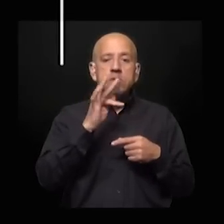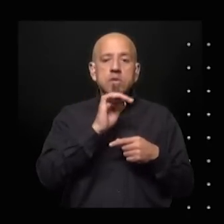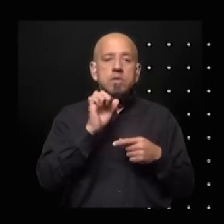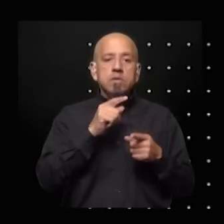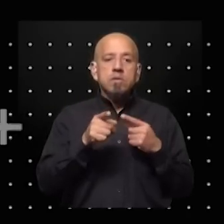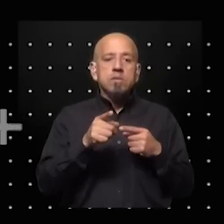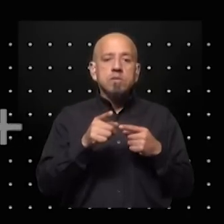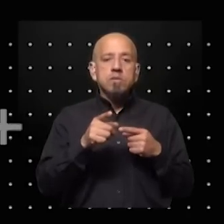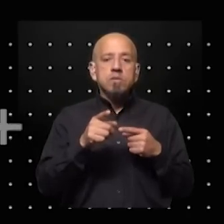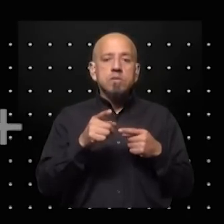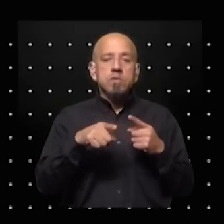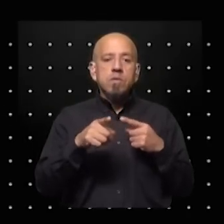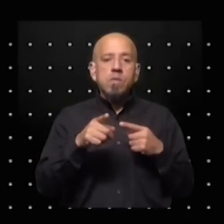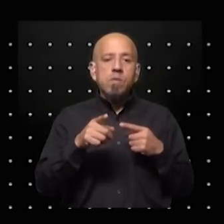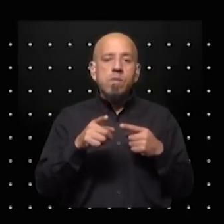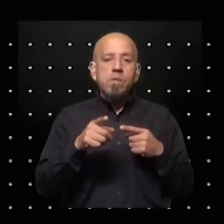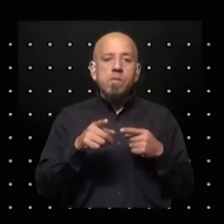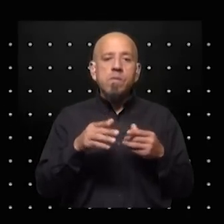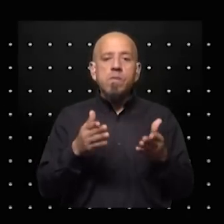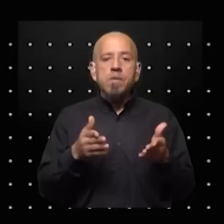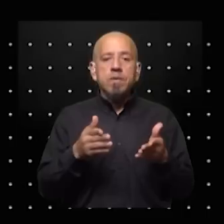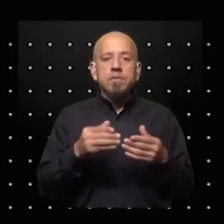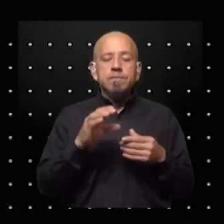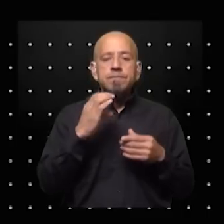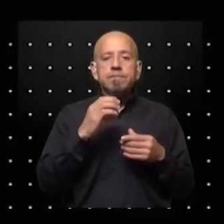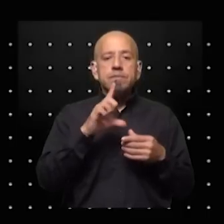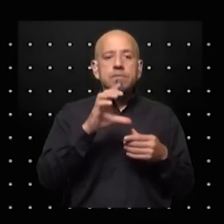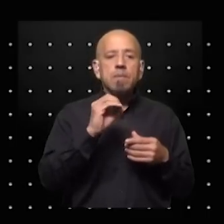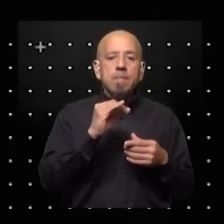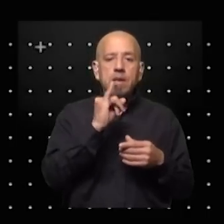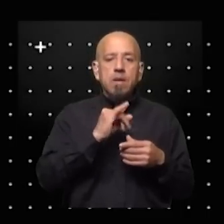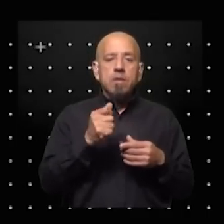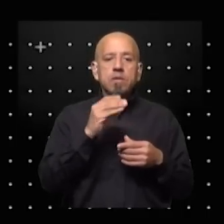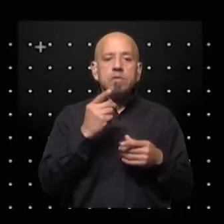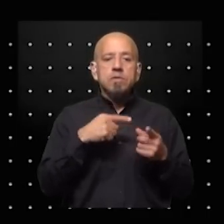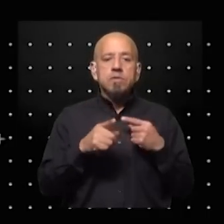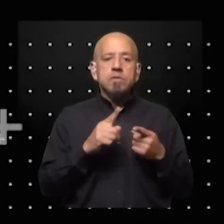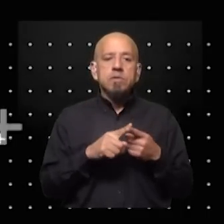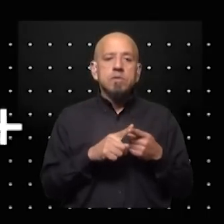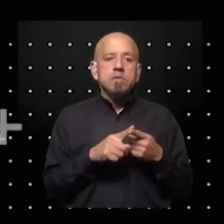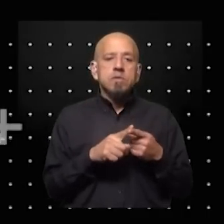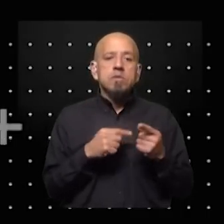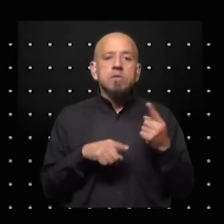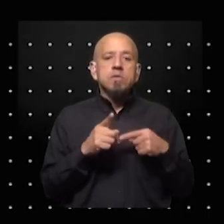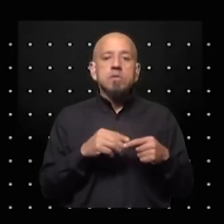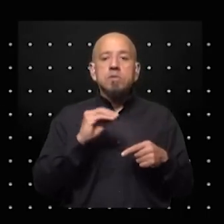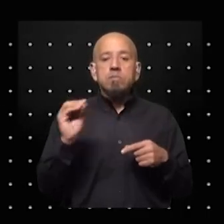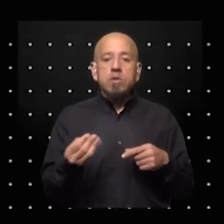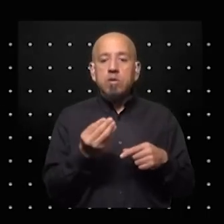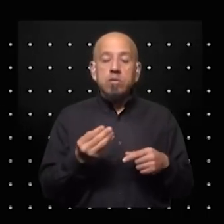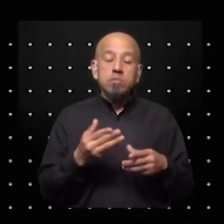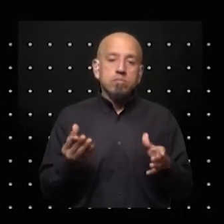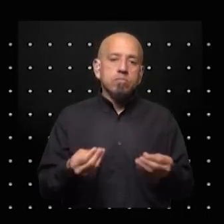Bullrich la candidata de Patricia Bullrich que se llama Carolina Lozada muy por encima del candidato de Rodríguez Larreta y perdió por paliza